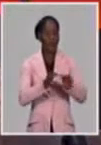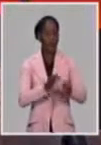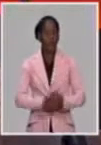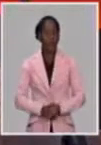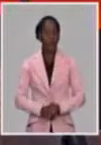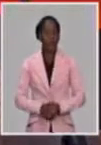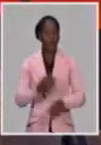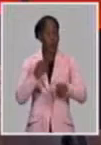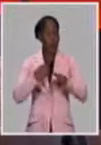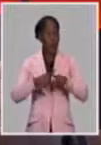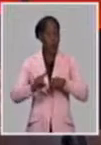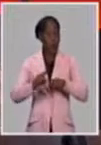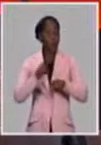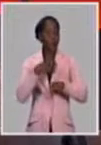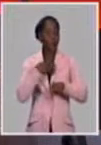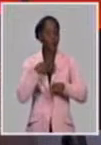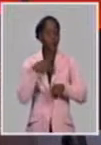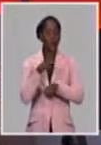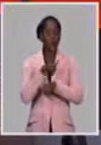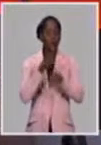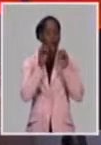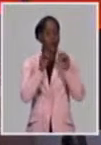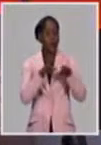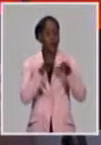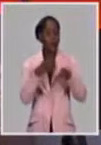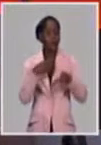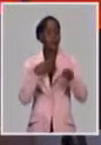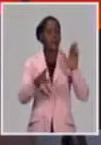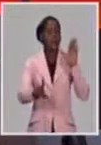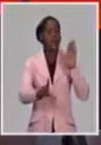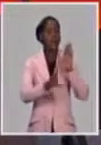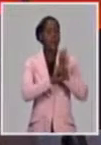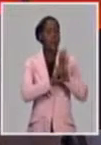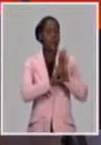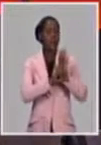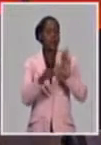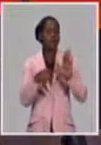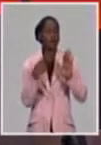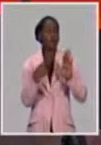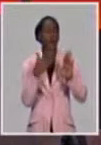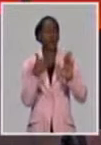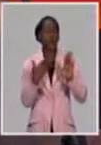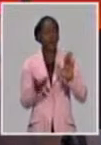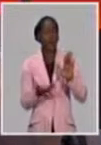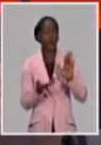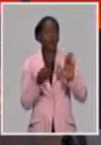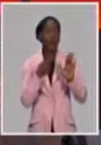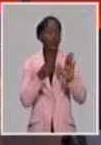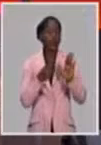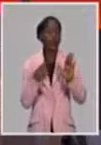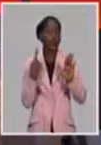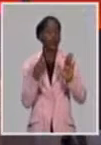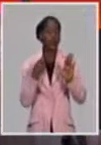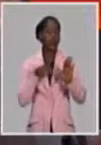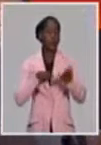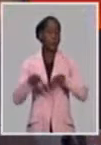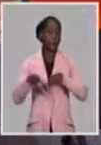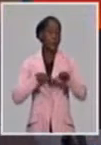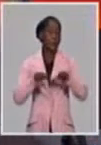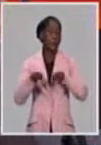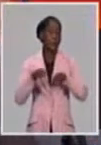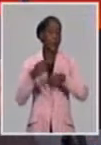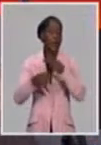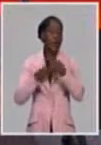algunos por ley, pero la práctica nos ha dicho que es muy importante el modelo que logremos construir nosotros como parque para